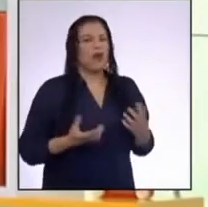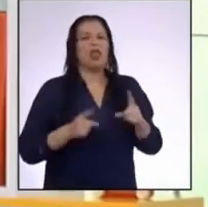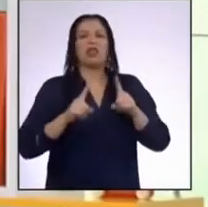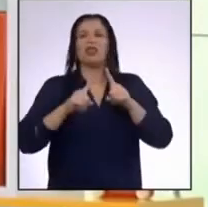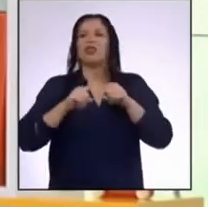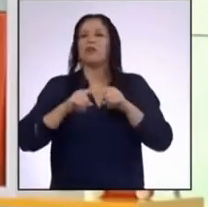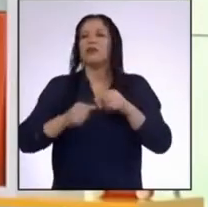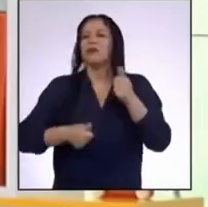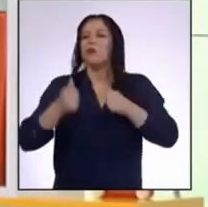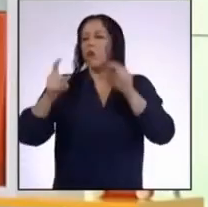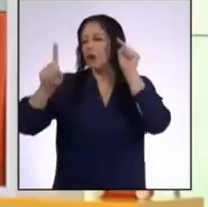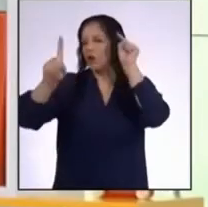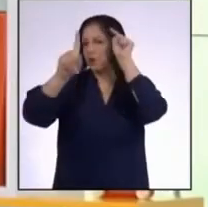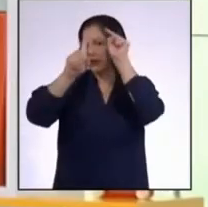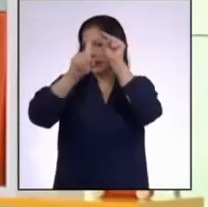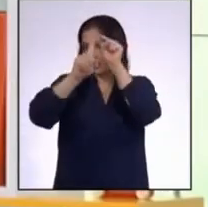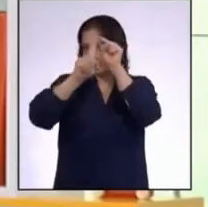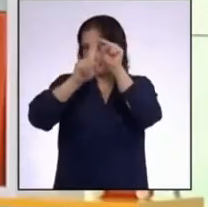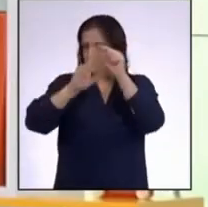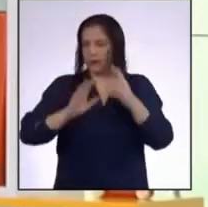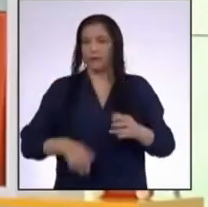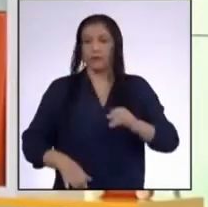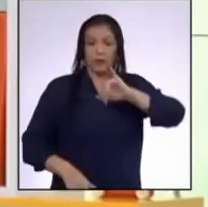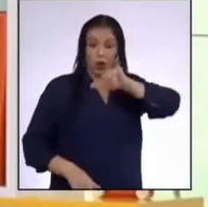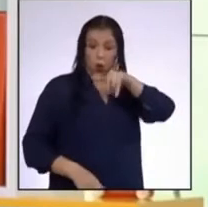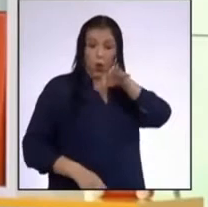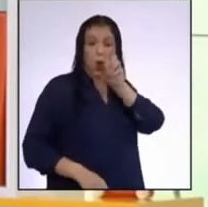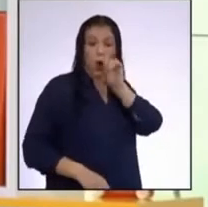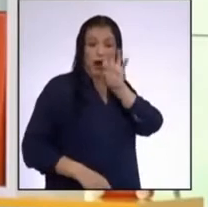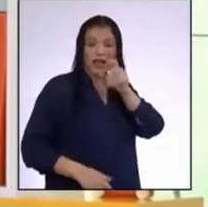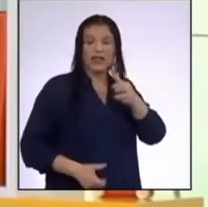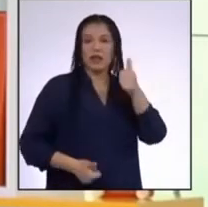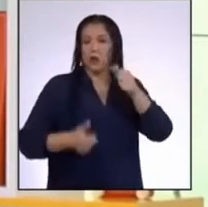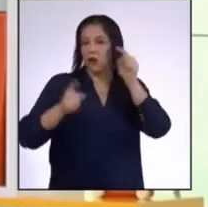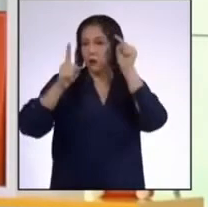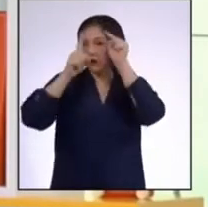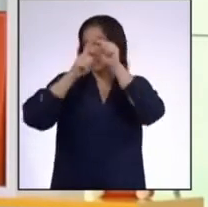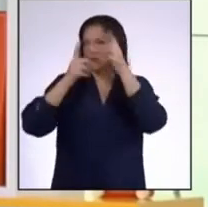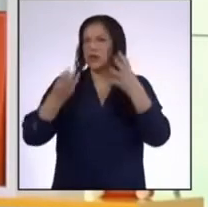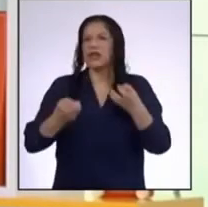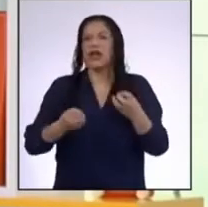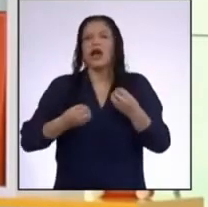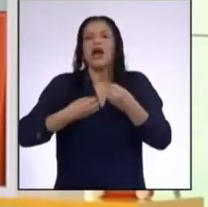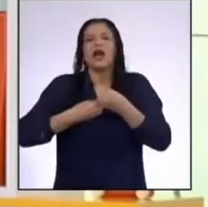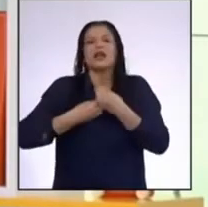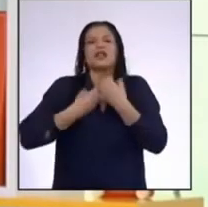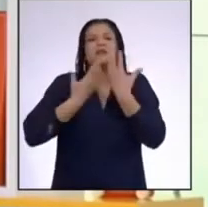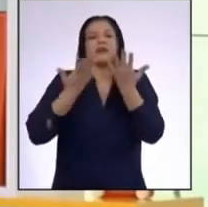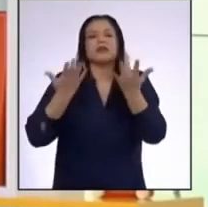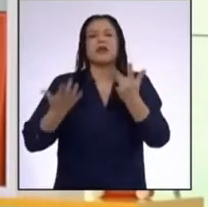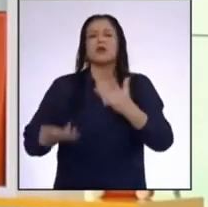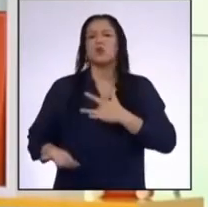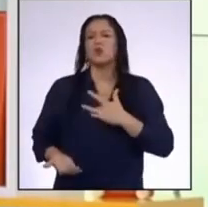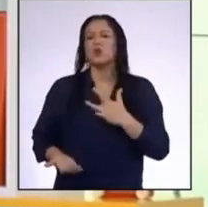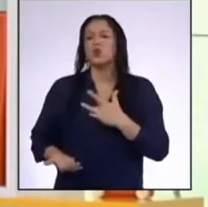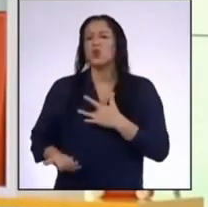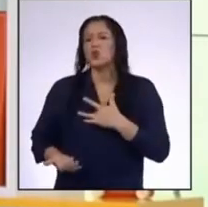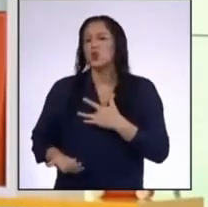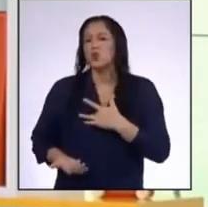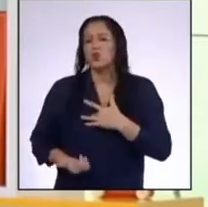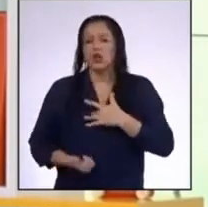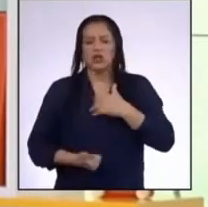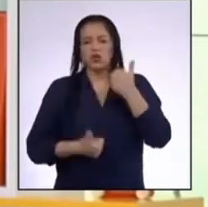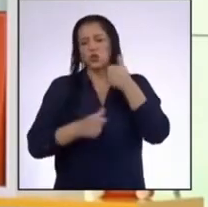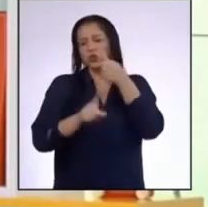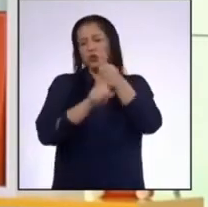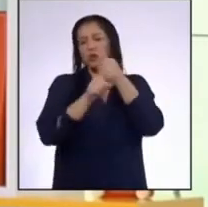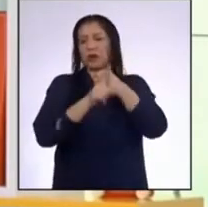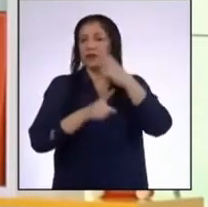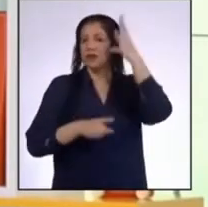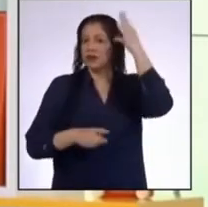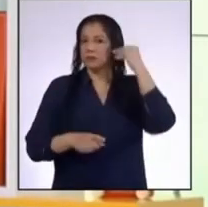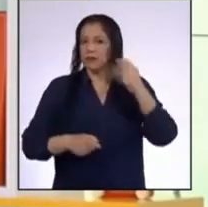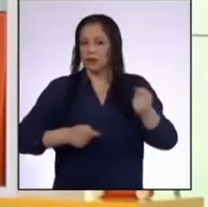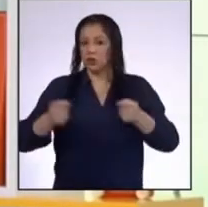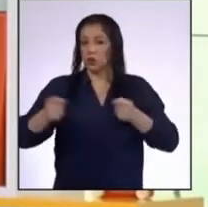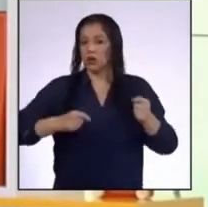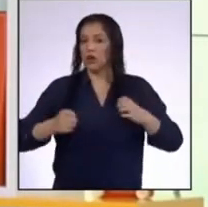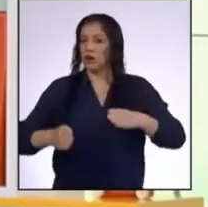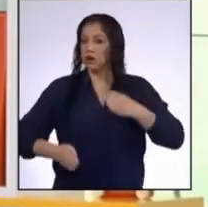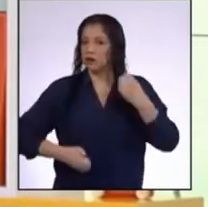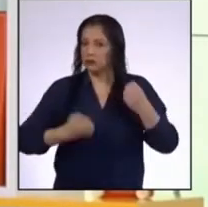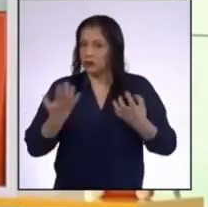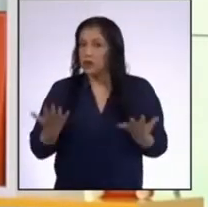depende del objetivo Joaquín en su carta dijo que buscaba una manera de expresar lo que había sentido Y sus experiencias para manejar sus